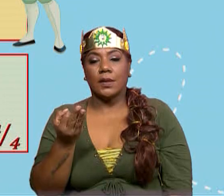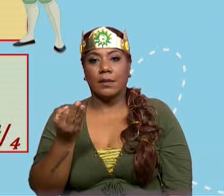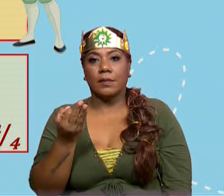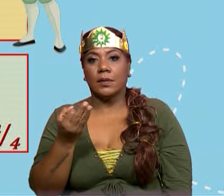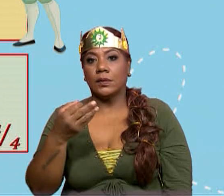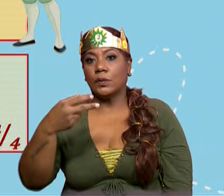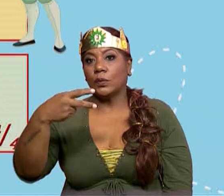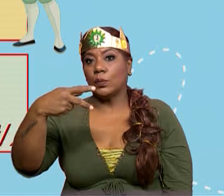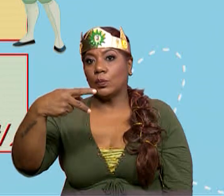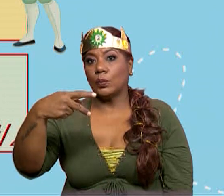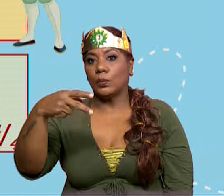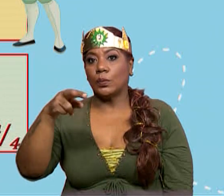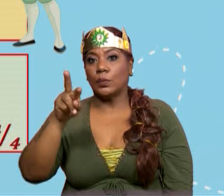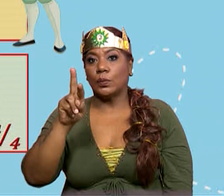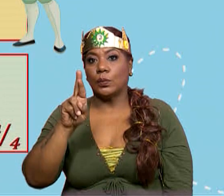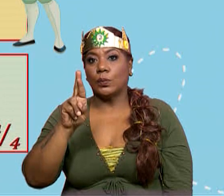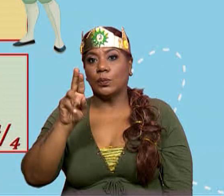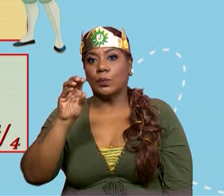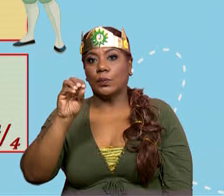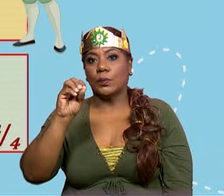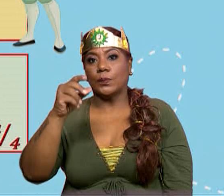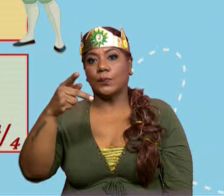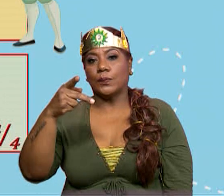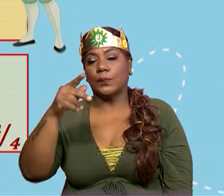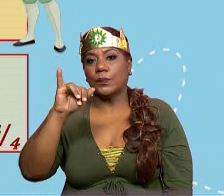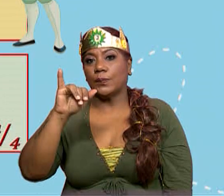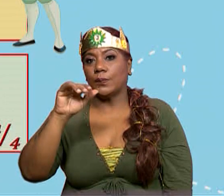Como, por ejemplo, tres cuartos.